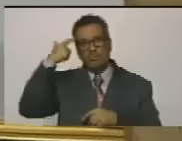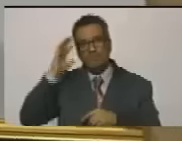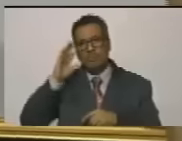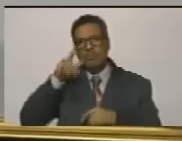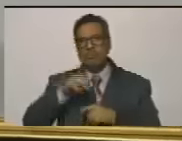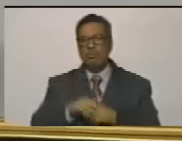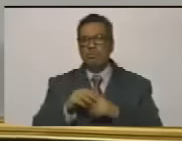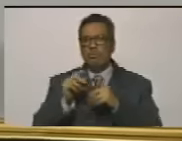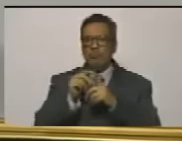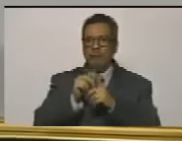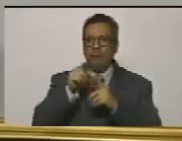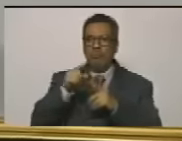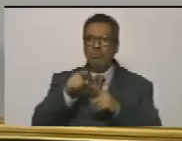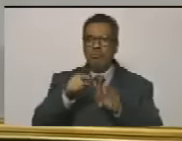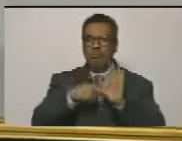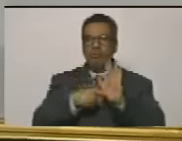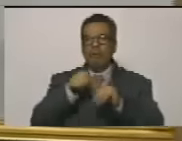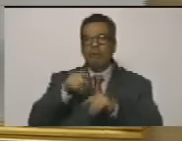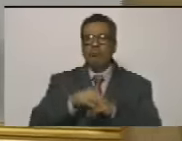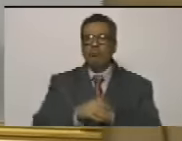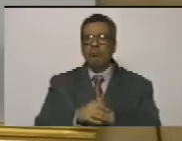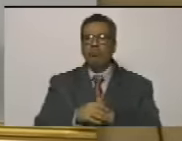es muy ilustrativo